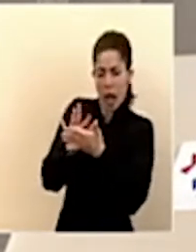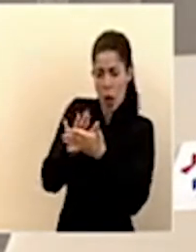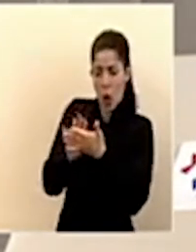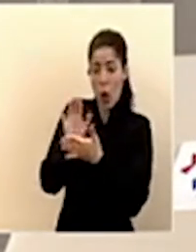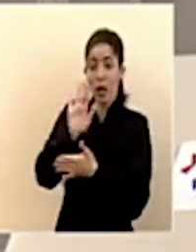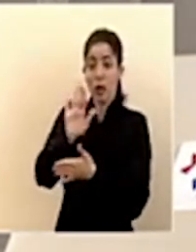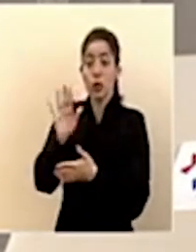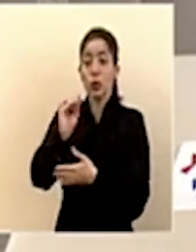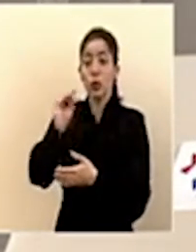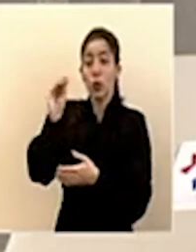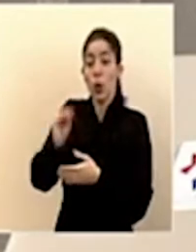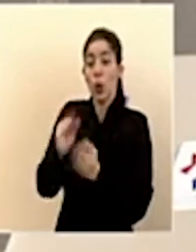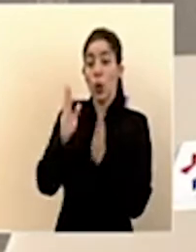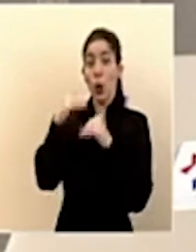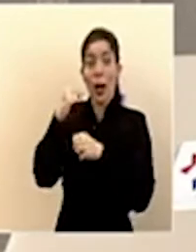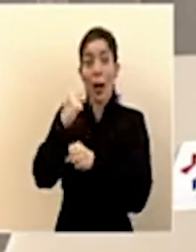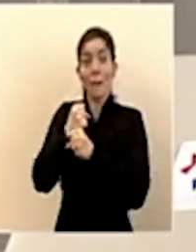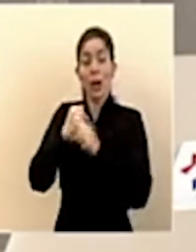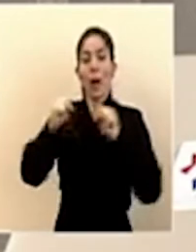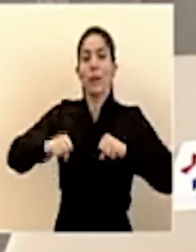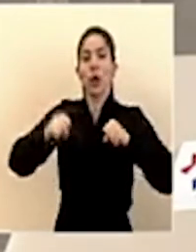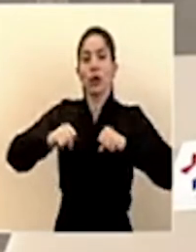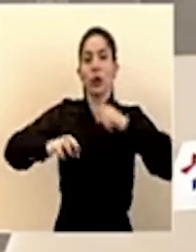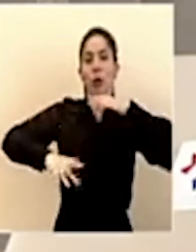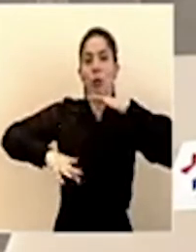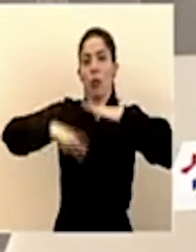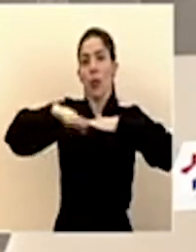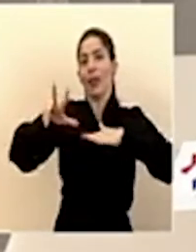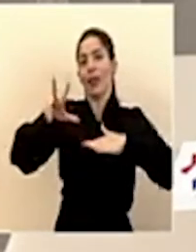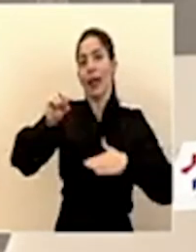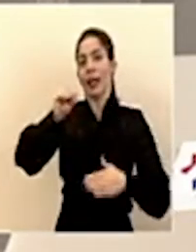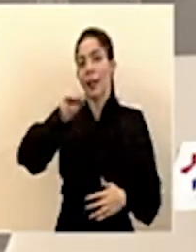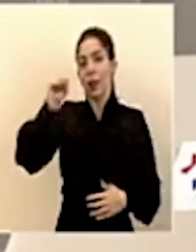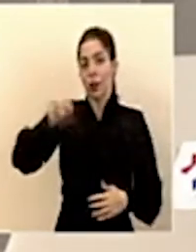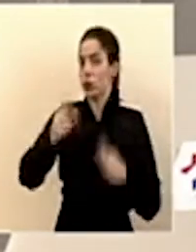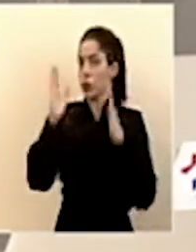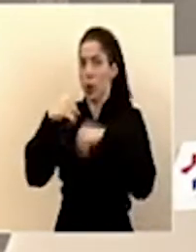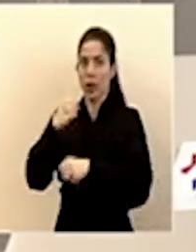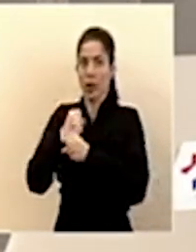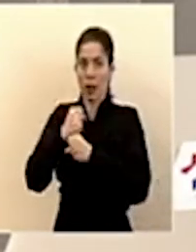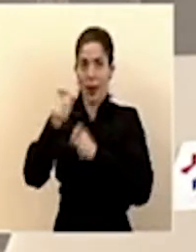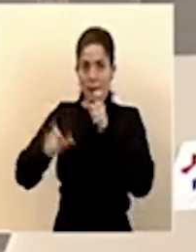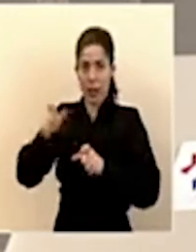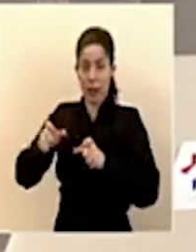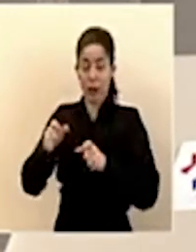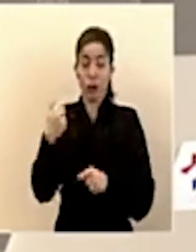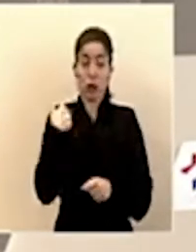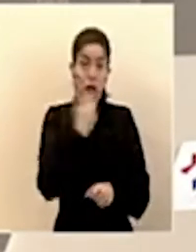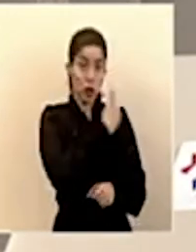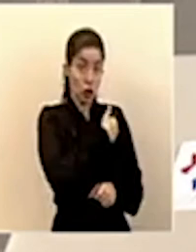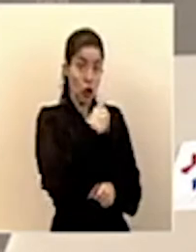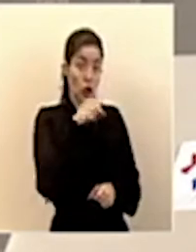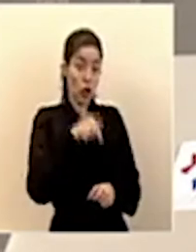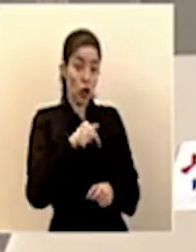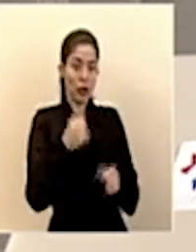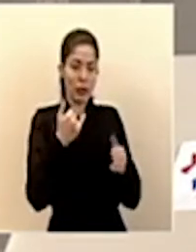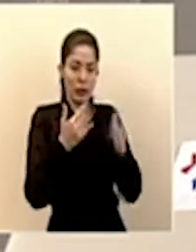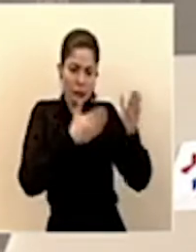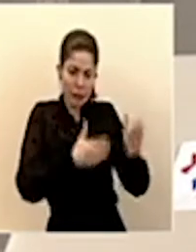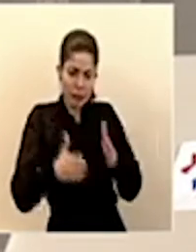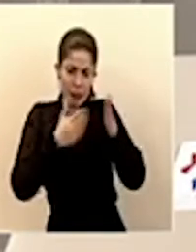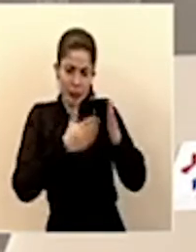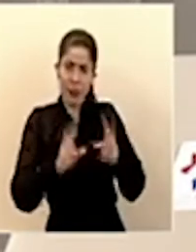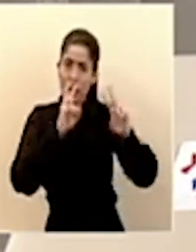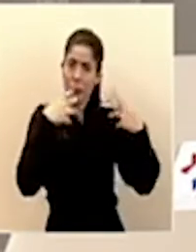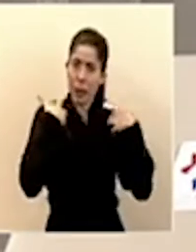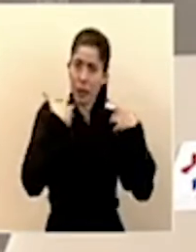desempleo podría llegar a un 30%. Frente a eso, nosotros, así como nos hemos preparado en la materia de